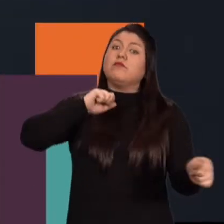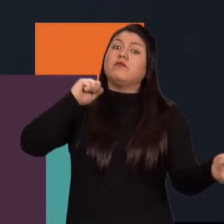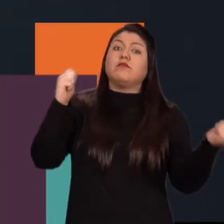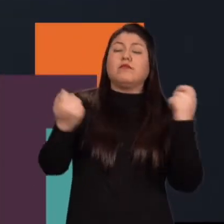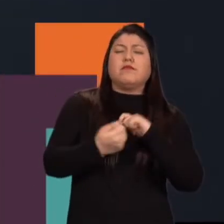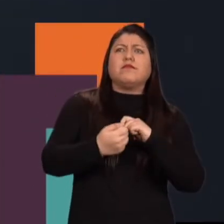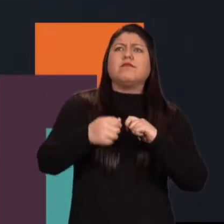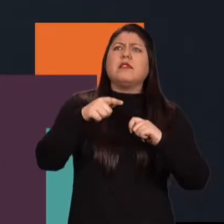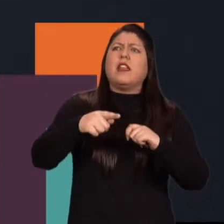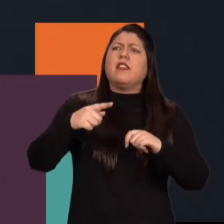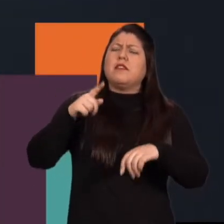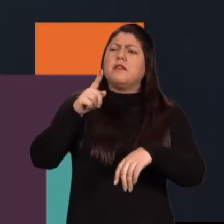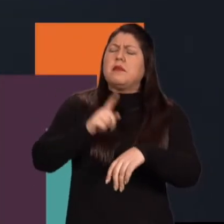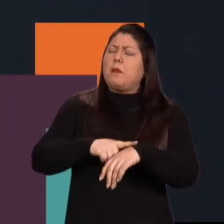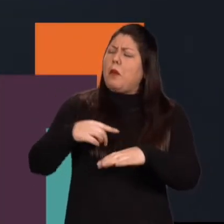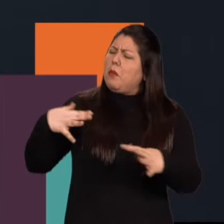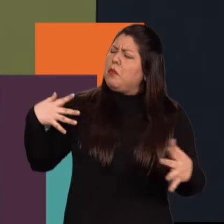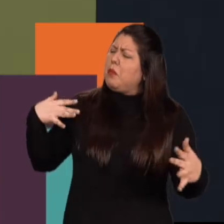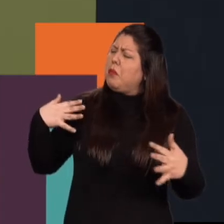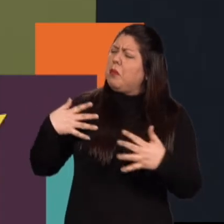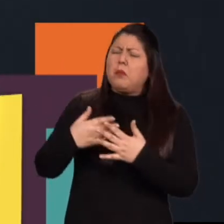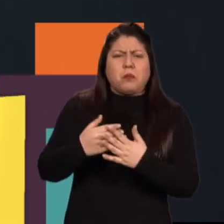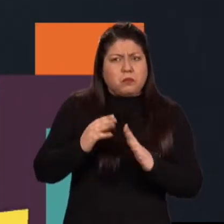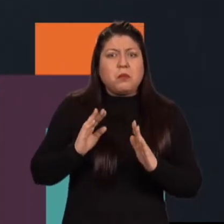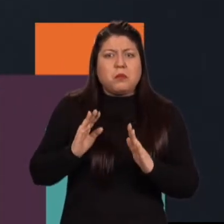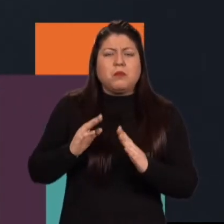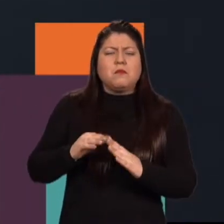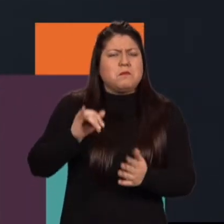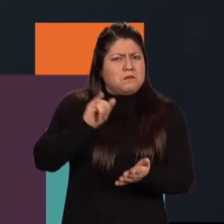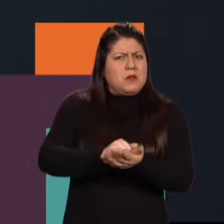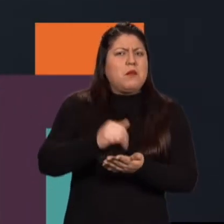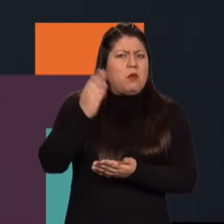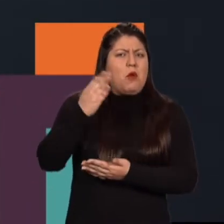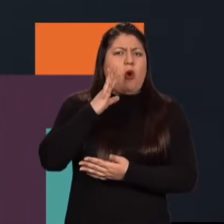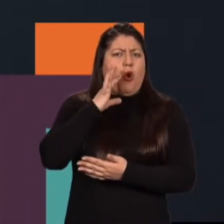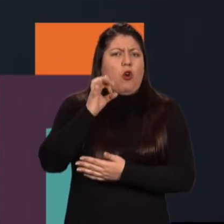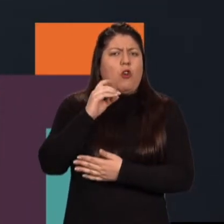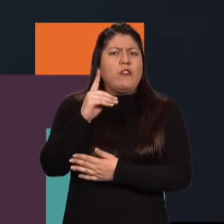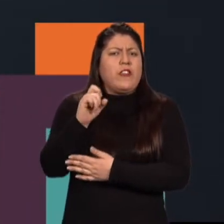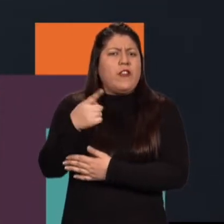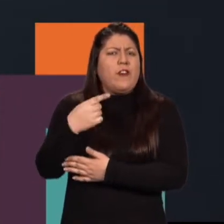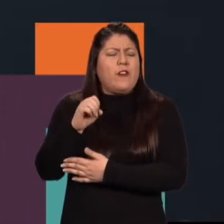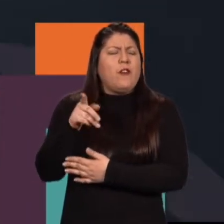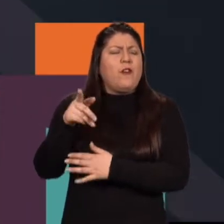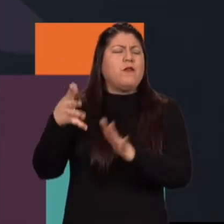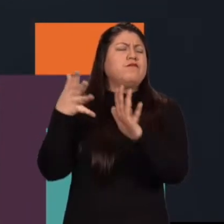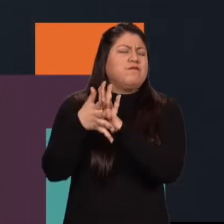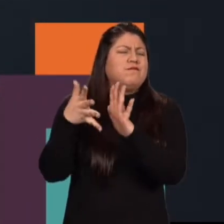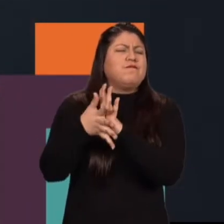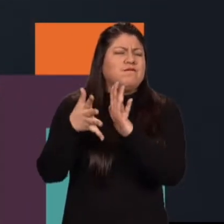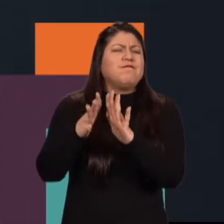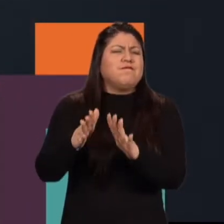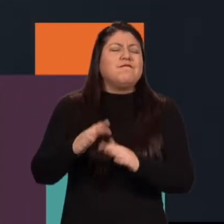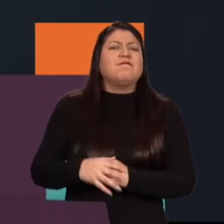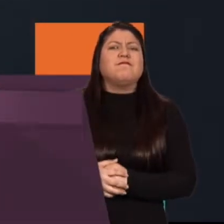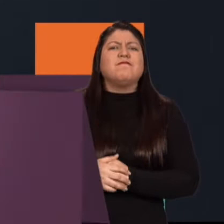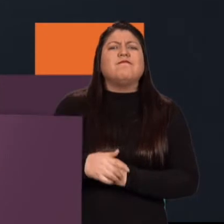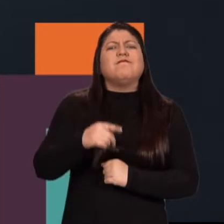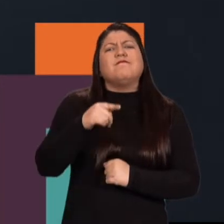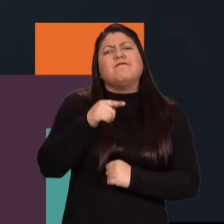ha transformado con el paso del tiempo. Creo que Diego también ya lo había o lo ha